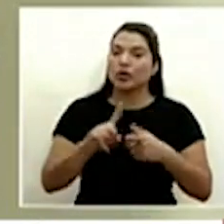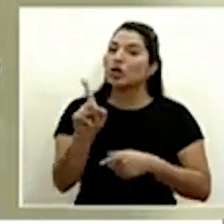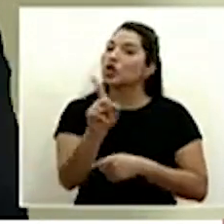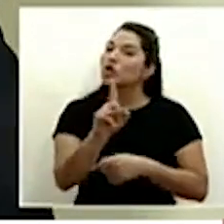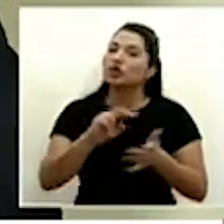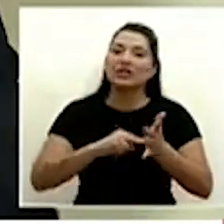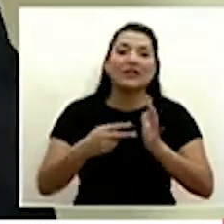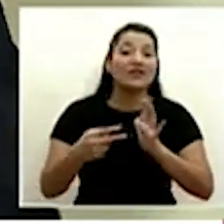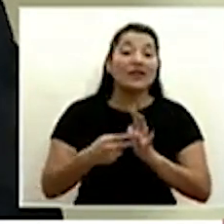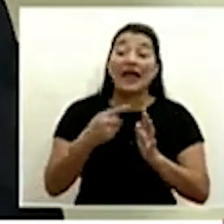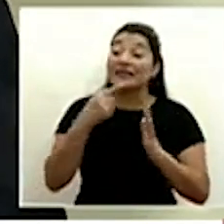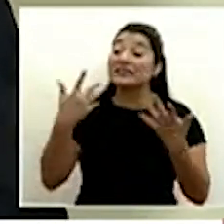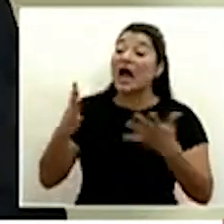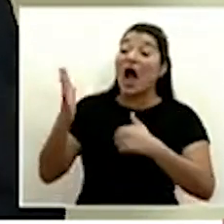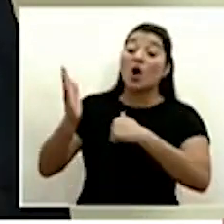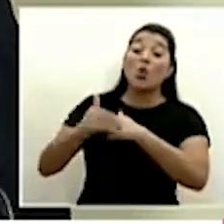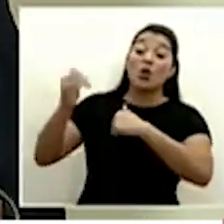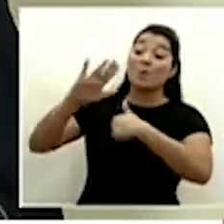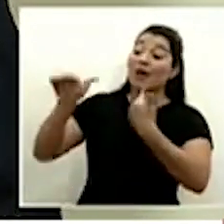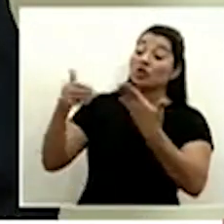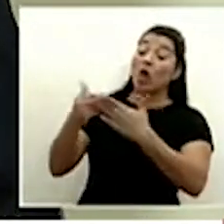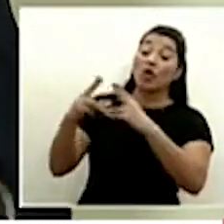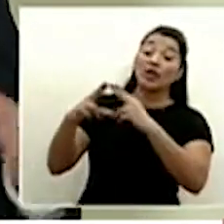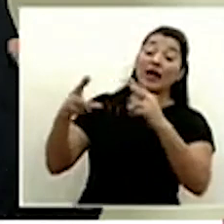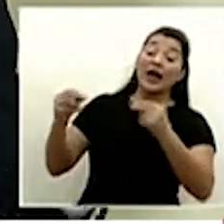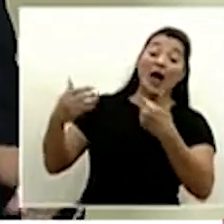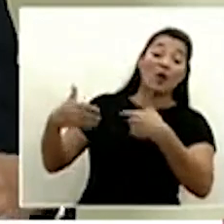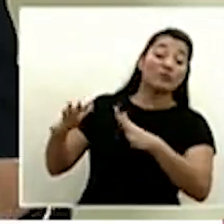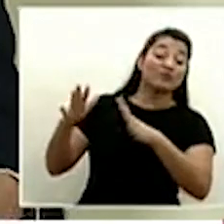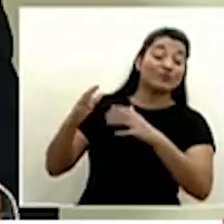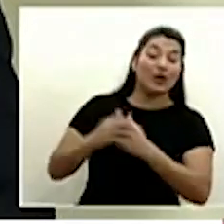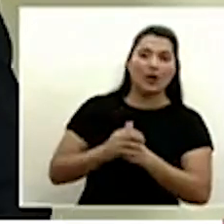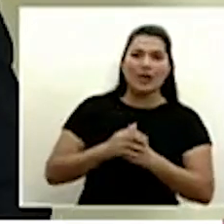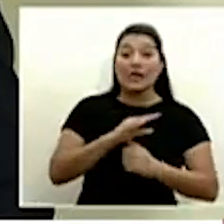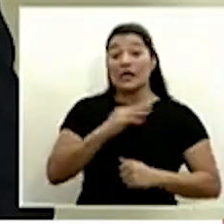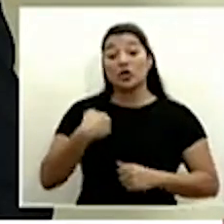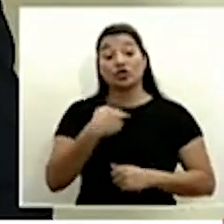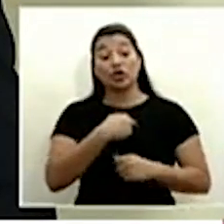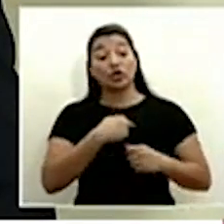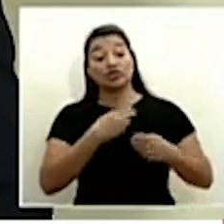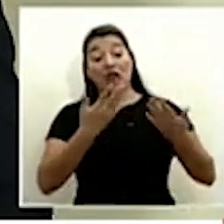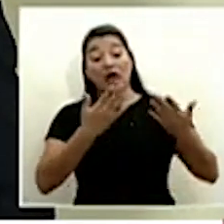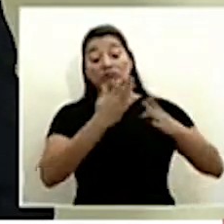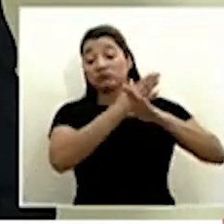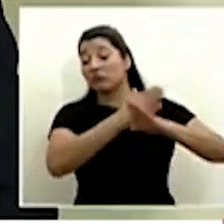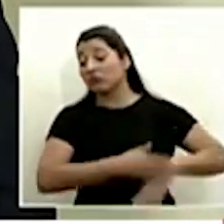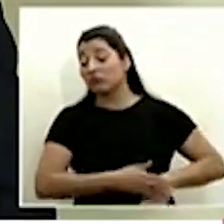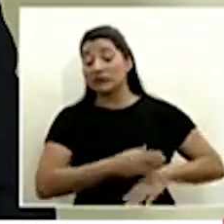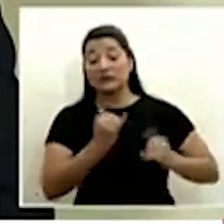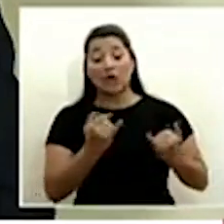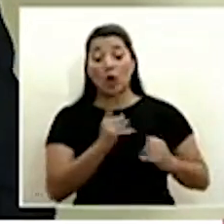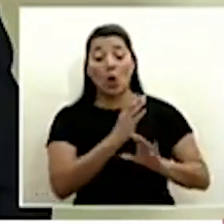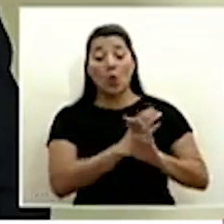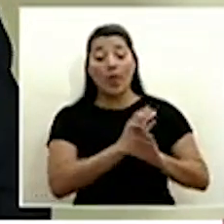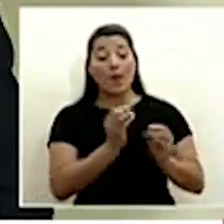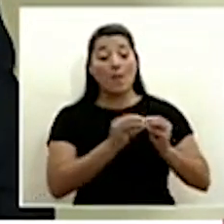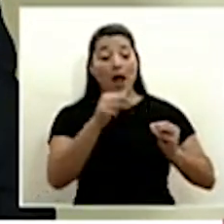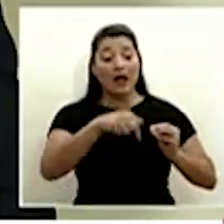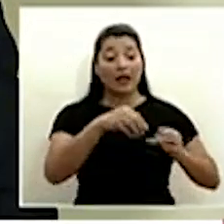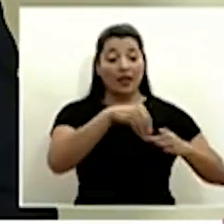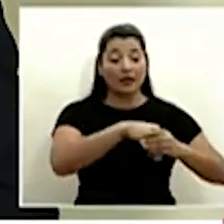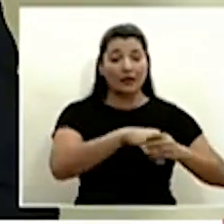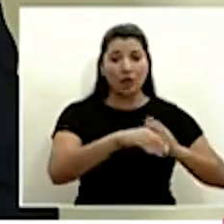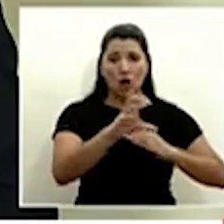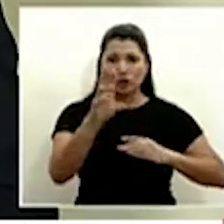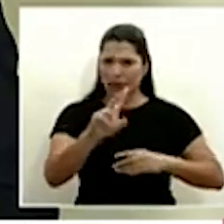ya todo es culpa de Nicaragua y que tenemos que descuidar nosotros o ya pensar que no podemos o que no debemos seguir los protocolos es muy importante yo creo